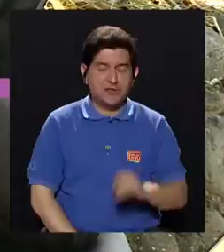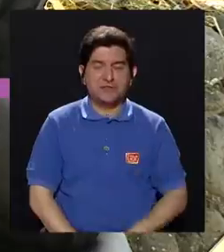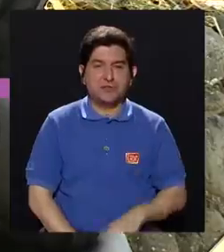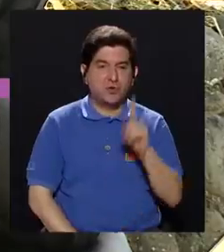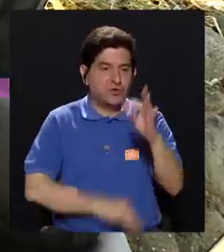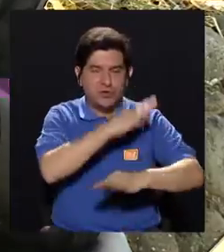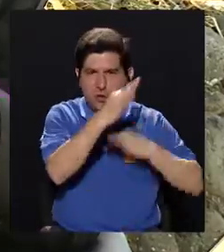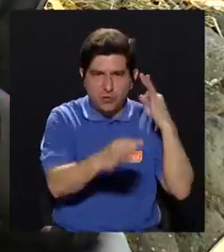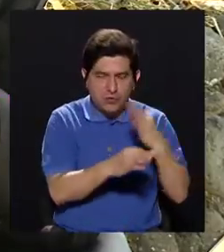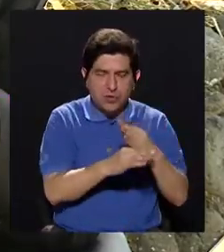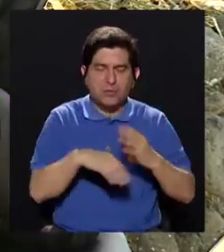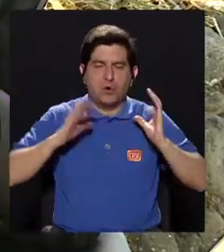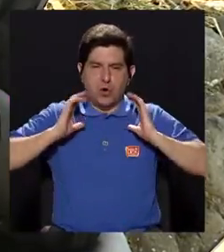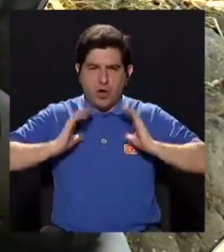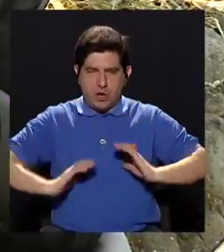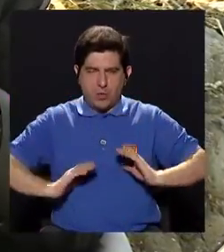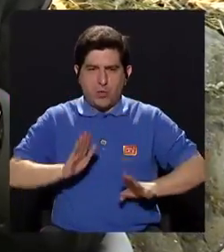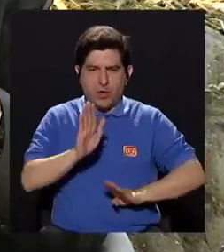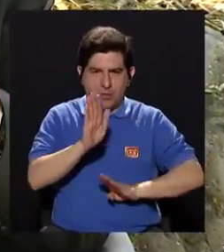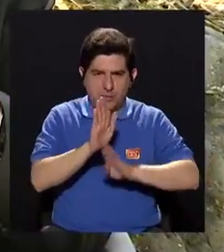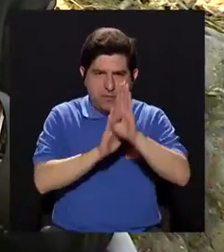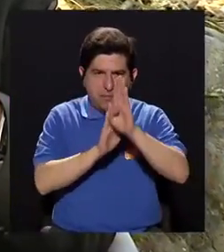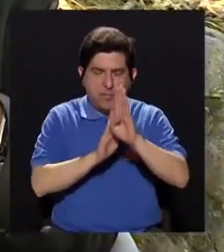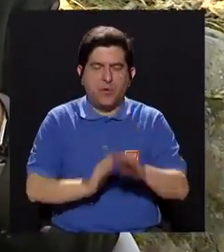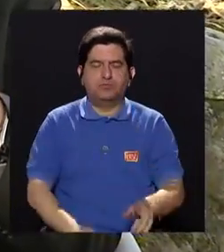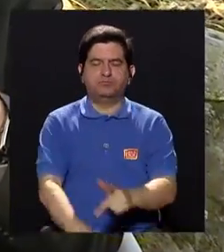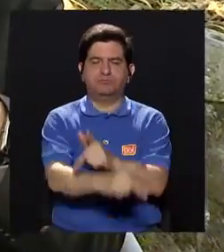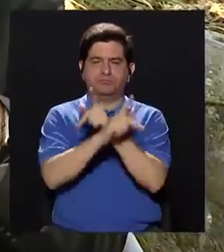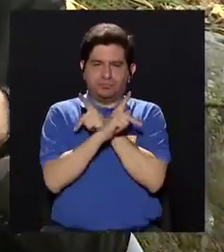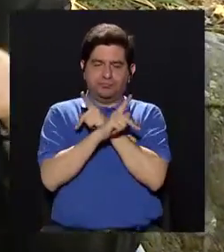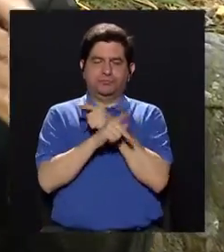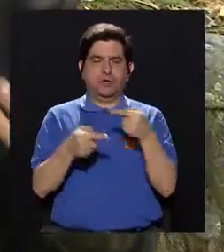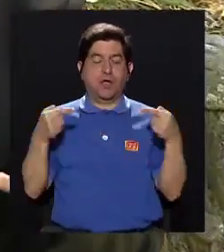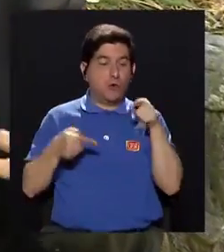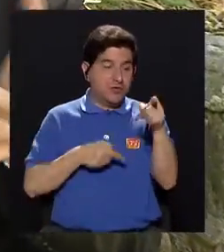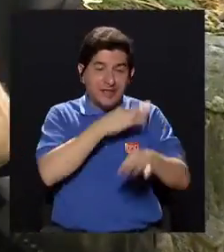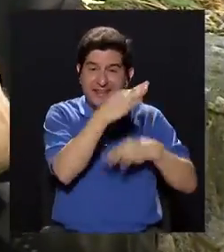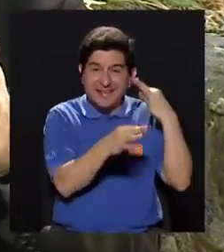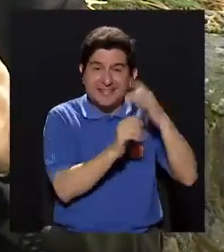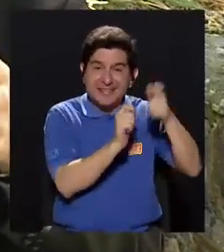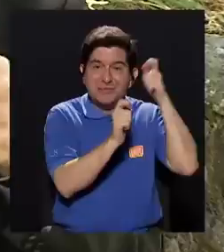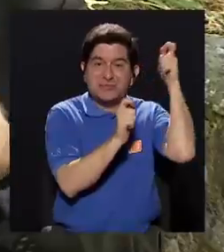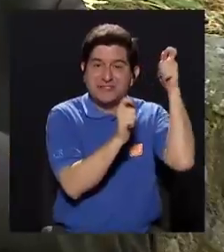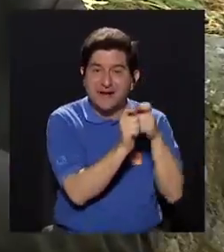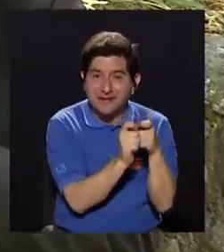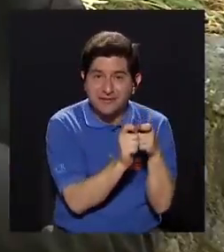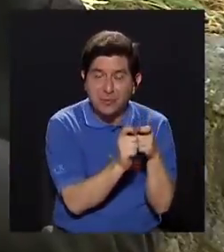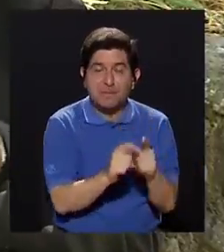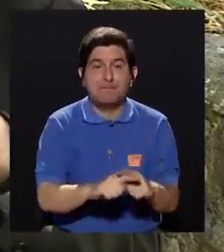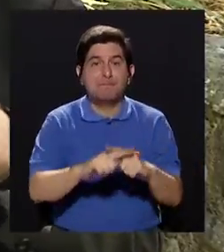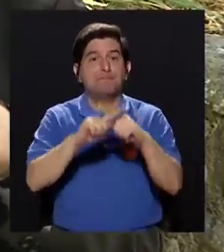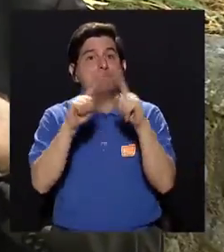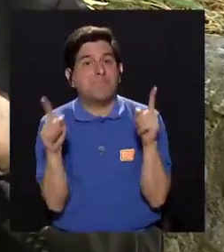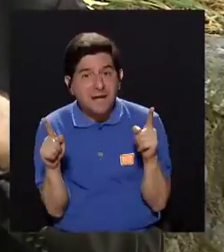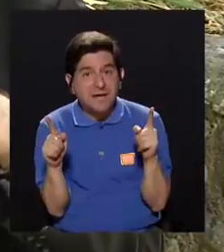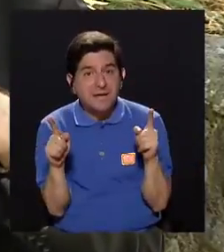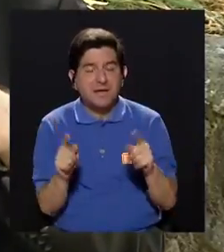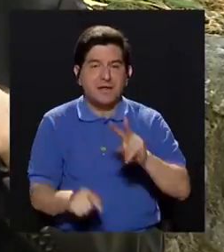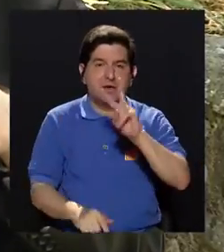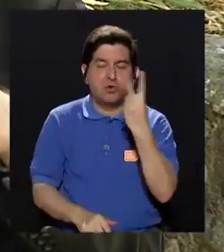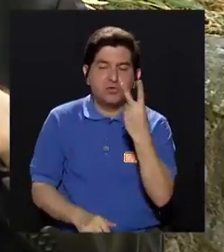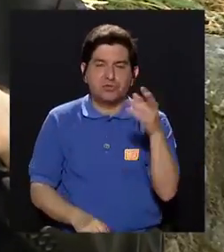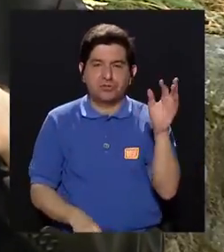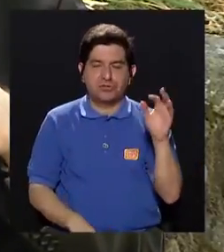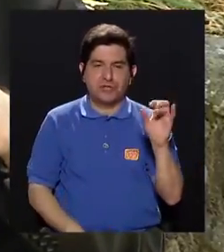por un serotipo, el organismo desarrolla una inmunidad contra ese serotipo. Pero cuando se